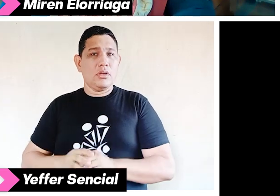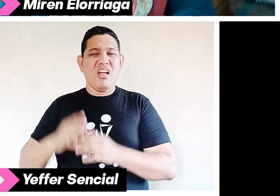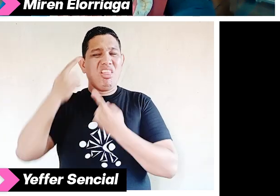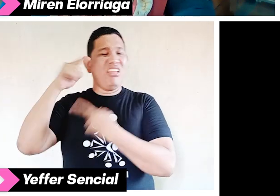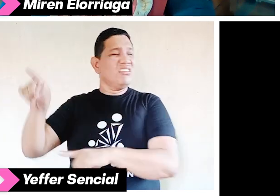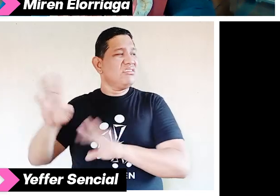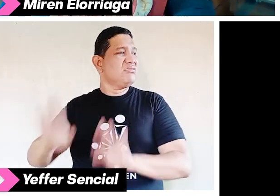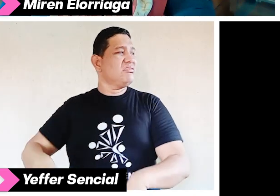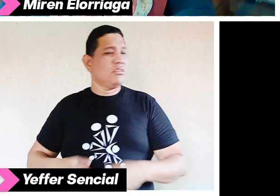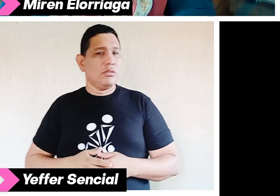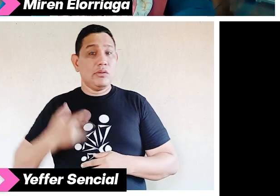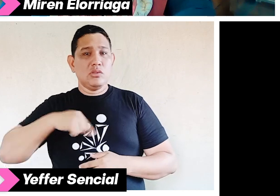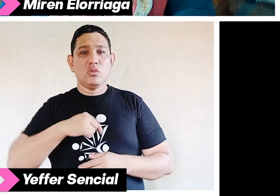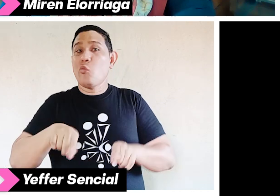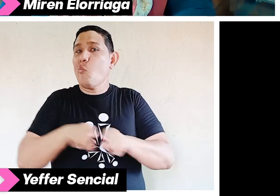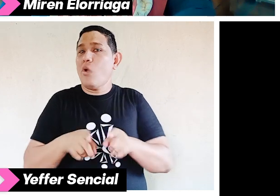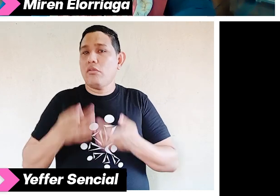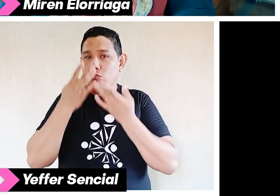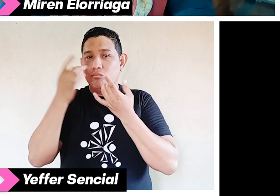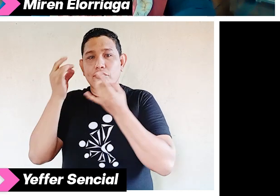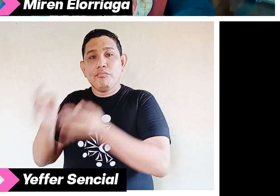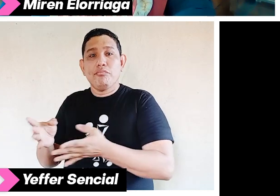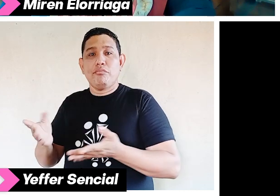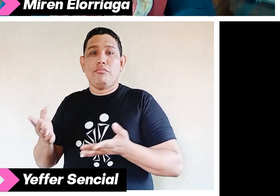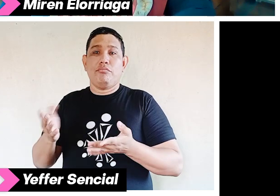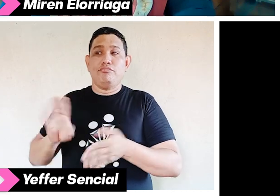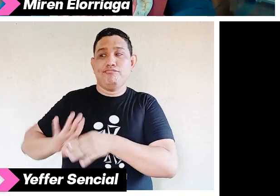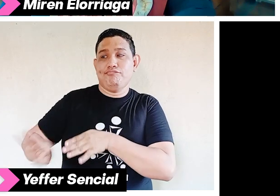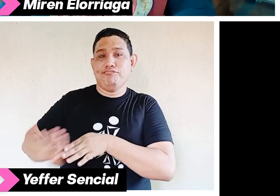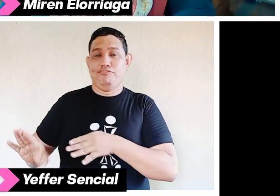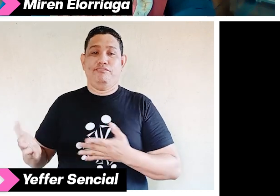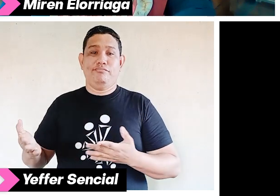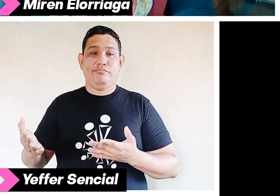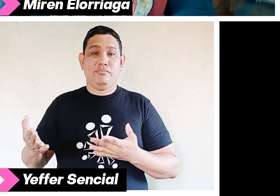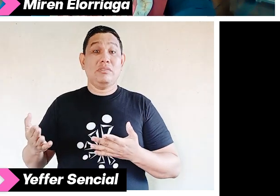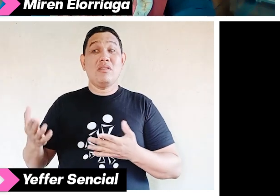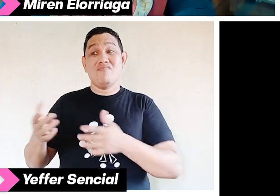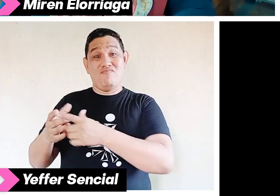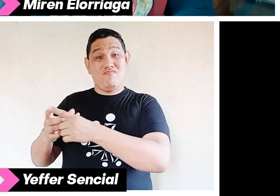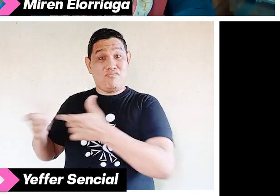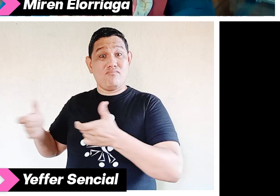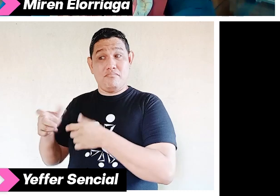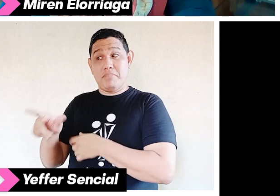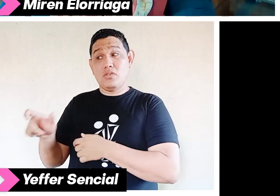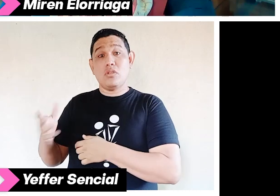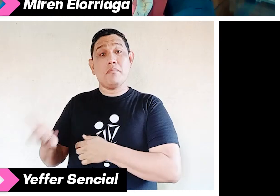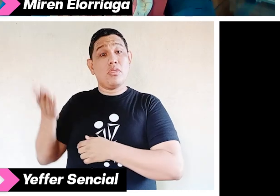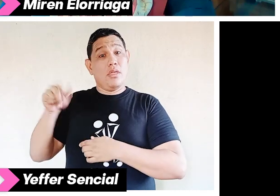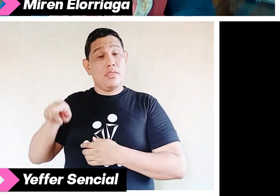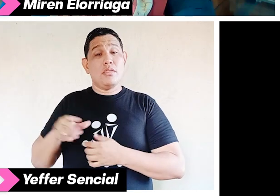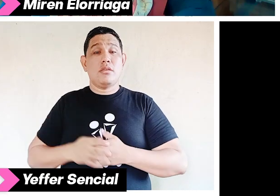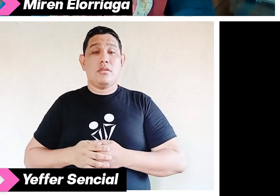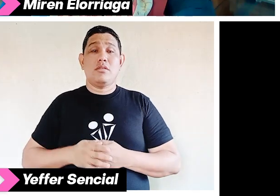diversidad de funcionamientos pudiéramos estar dejando de lado un volumen de población importante